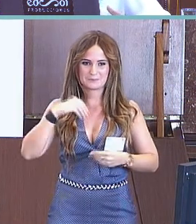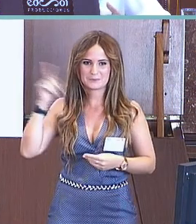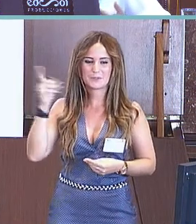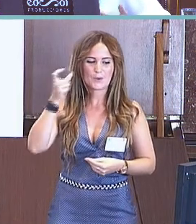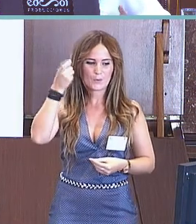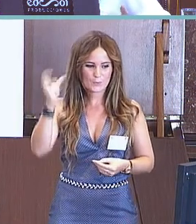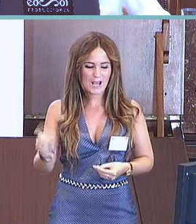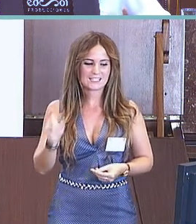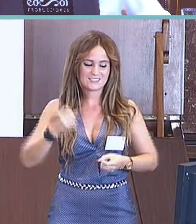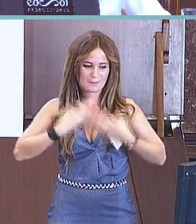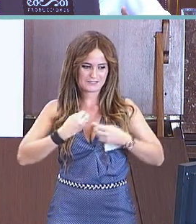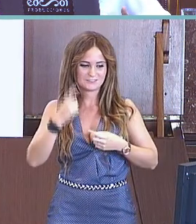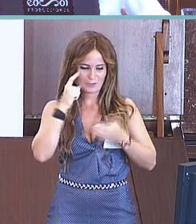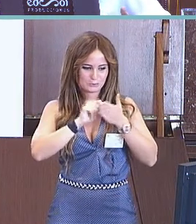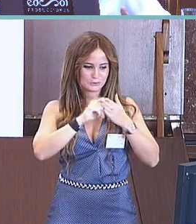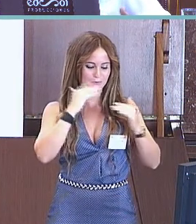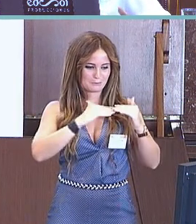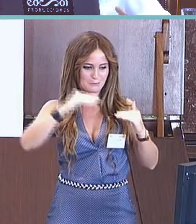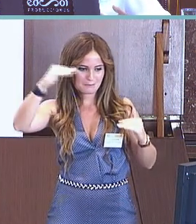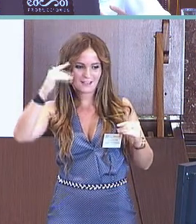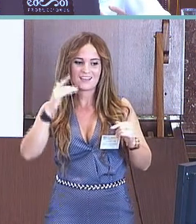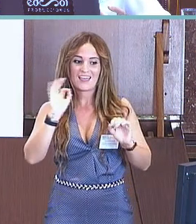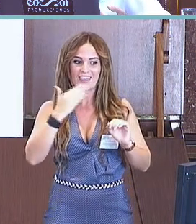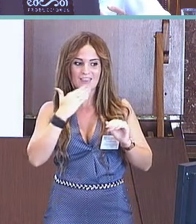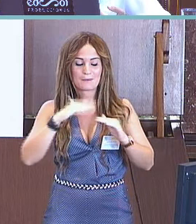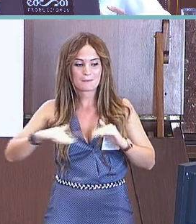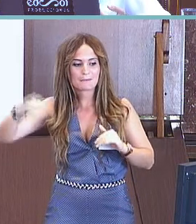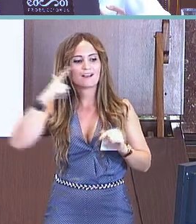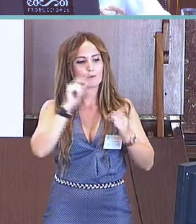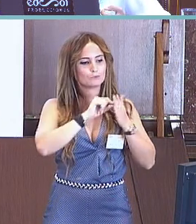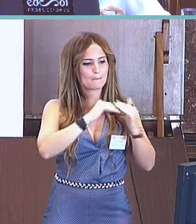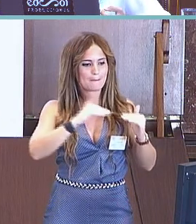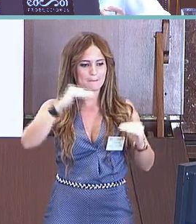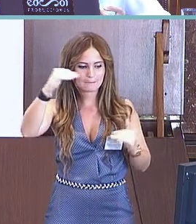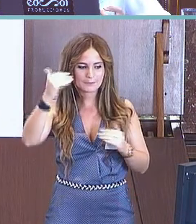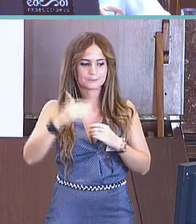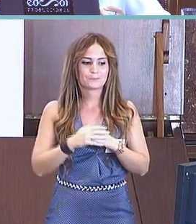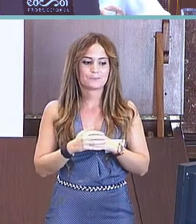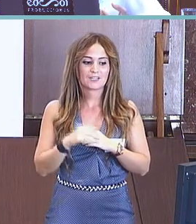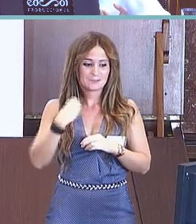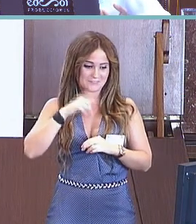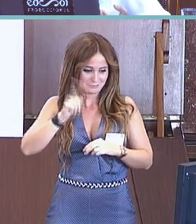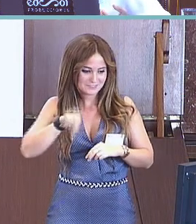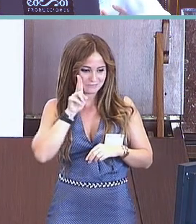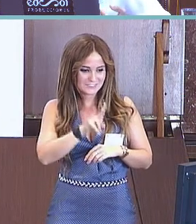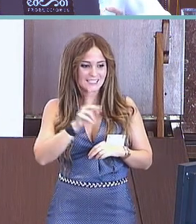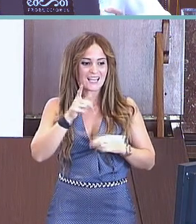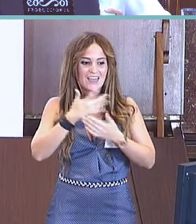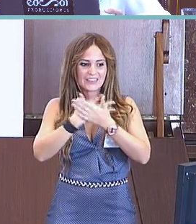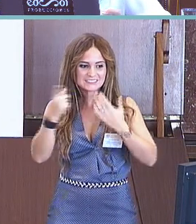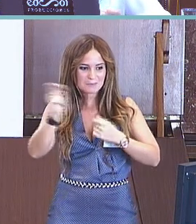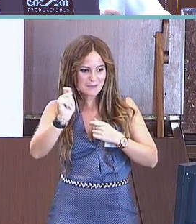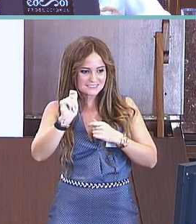expresivo y, de nuevo, lo mismo. La participante Ciencia Day, a partir de los 16